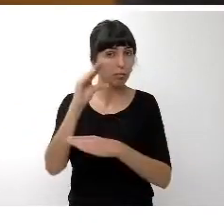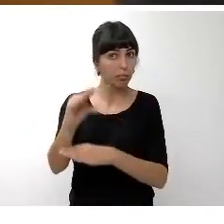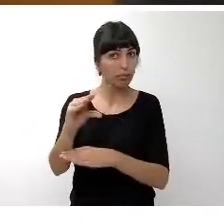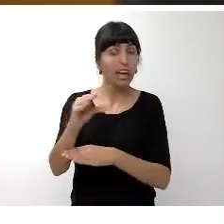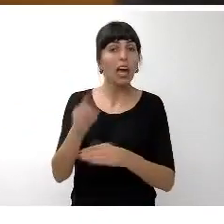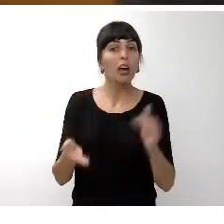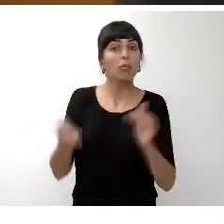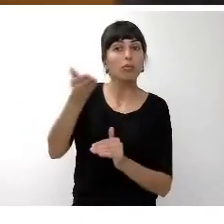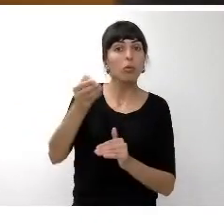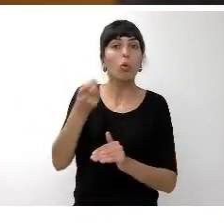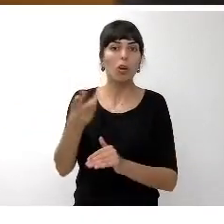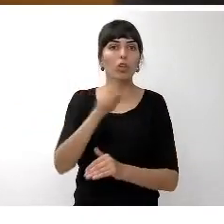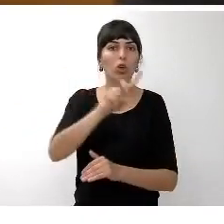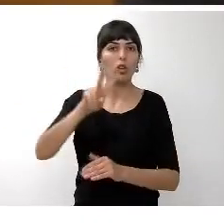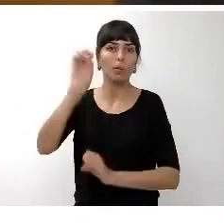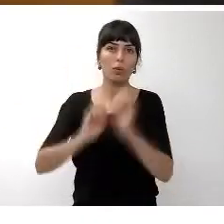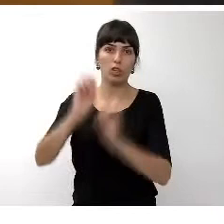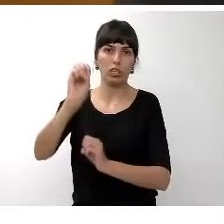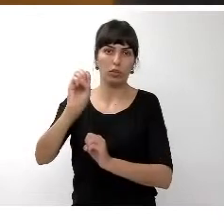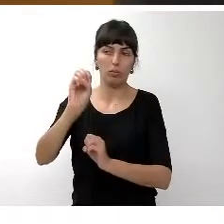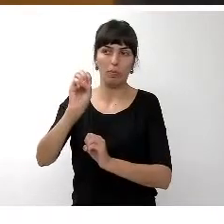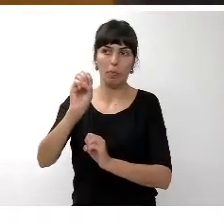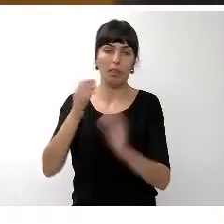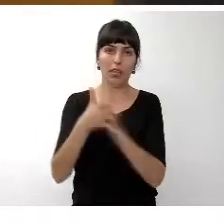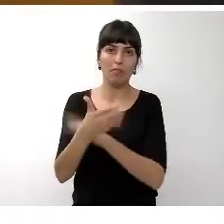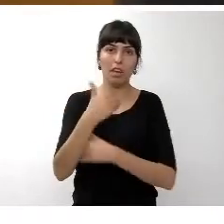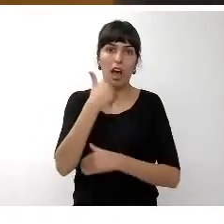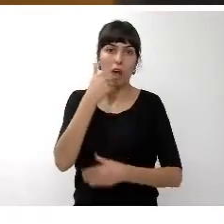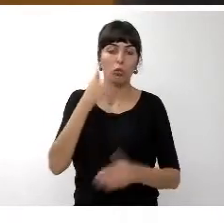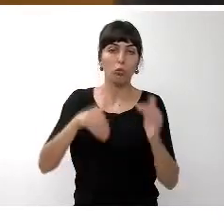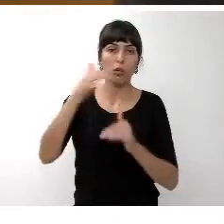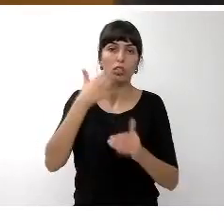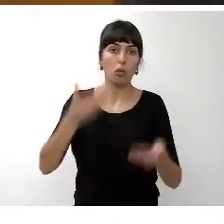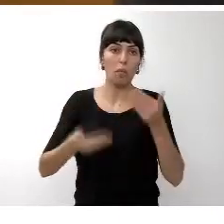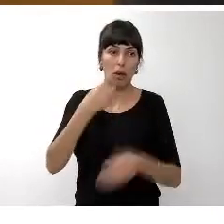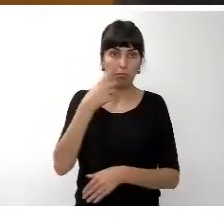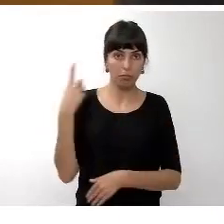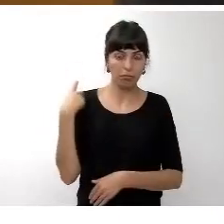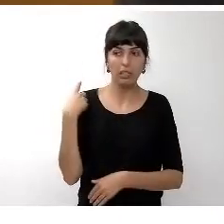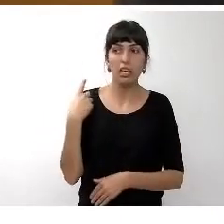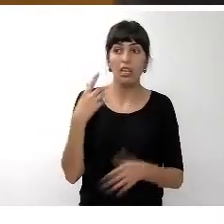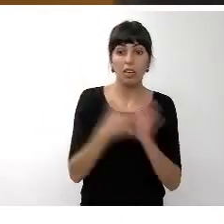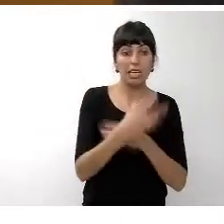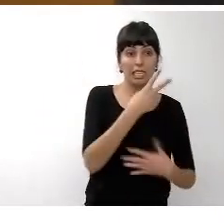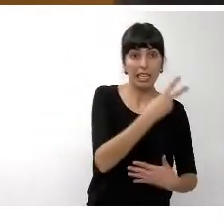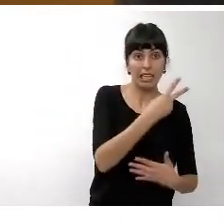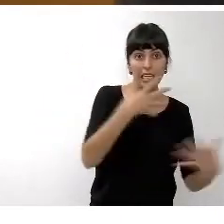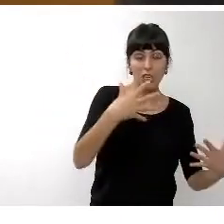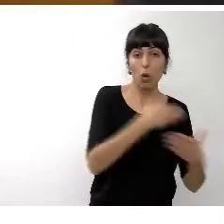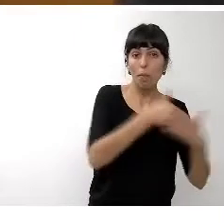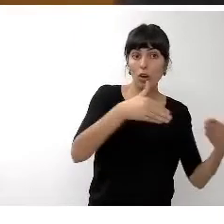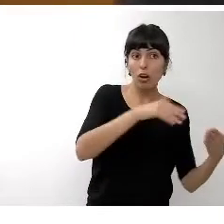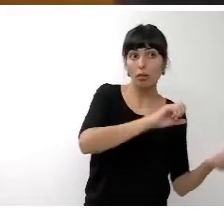12% algo superior al doble de lo que crece el presupuesto de la corporación al pasar de 75 millones a